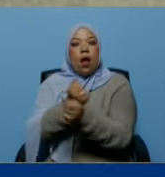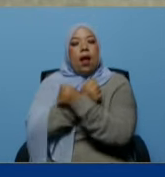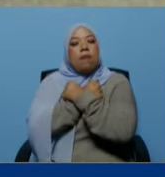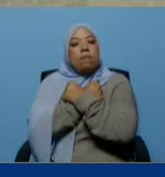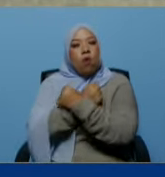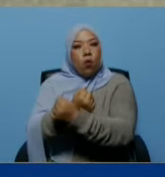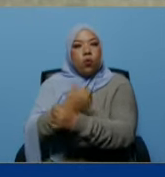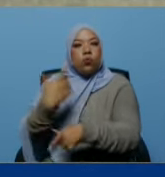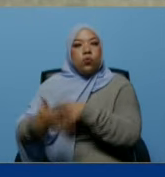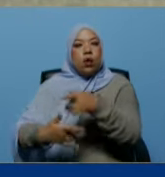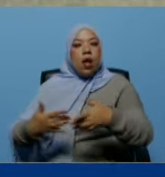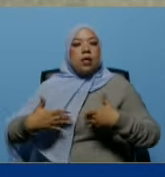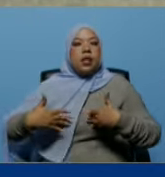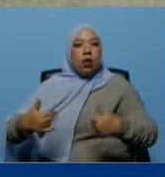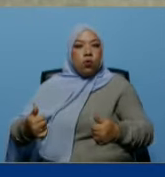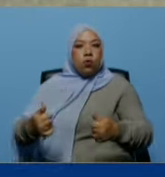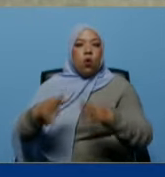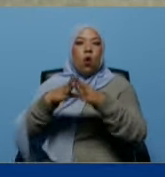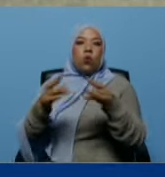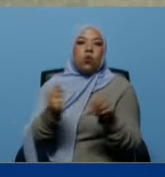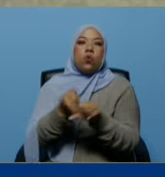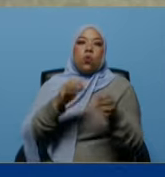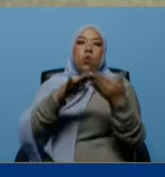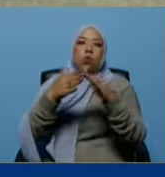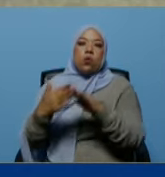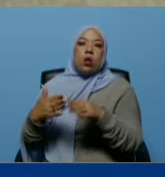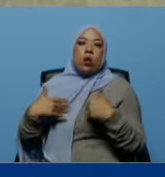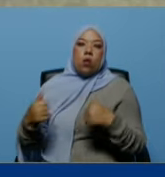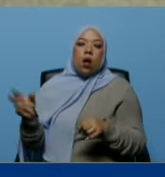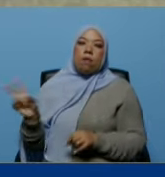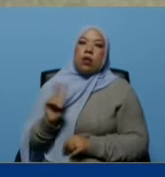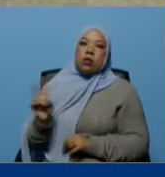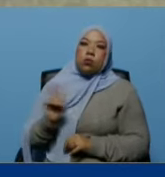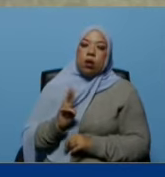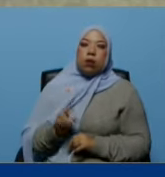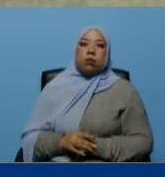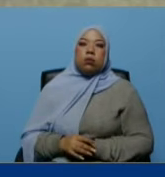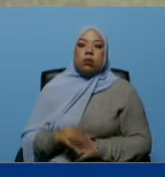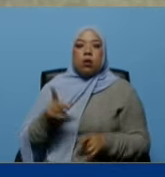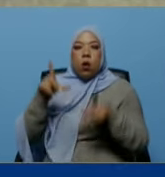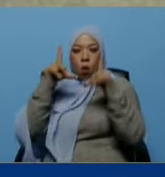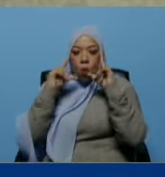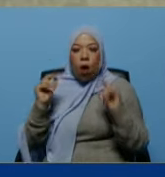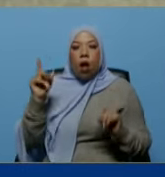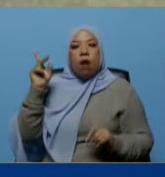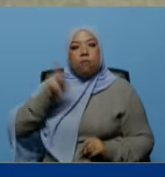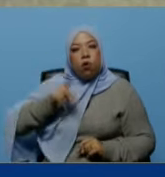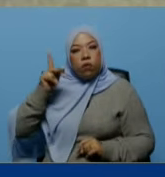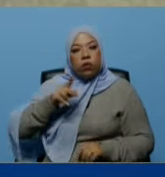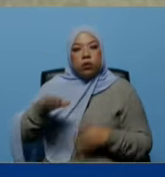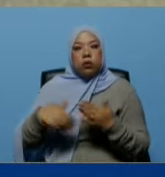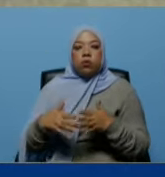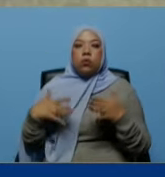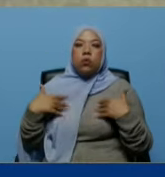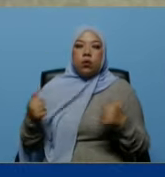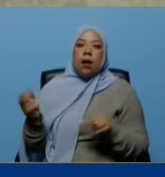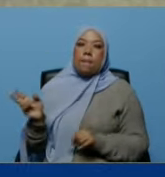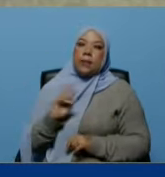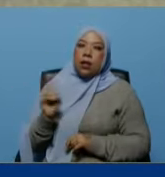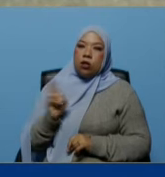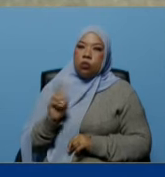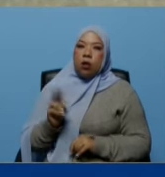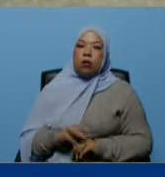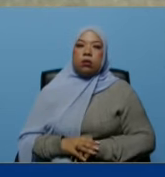dando salud y toda la comunidad de salud venezolana de profesionales de la salud en Venezuela